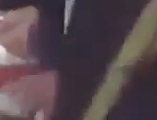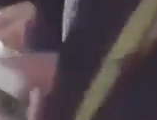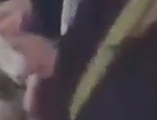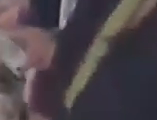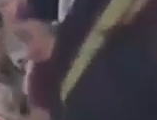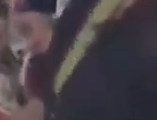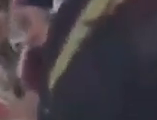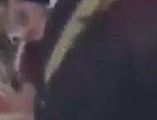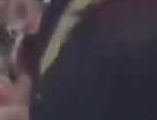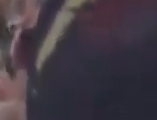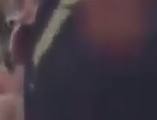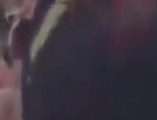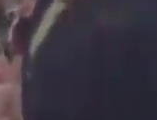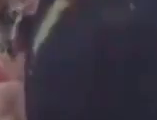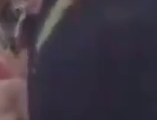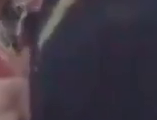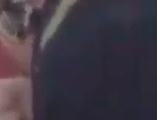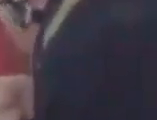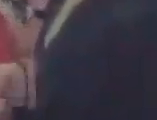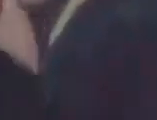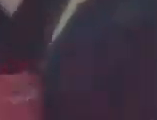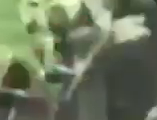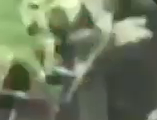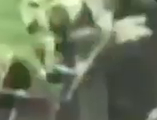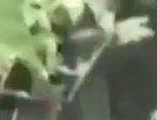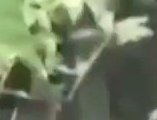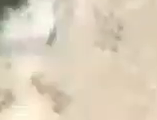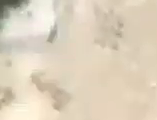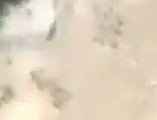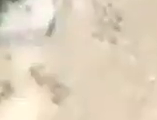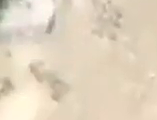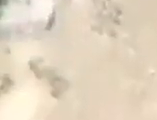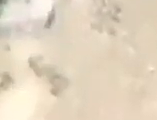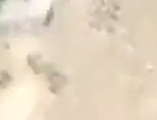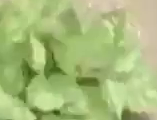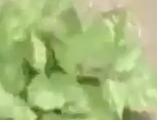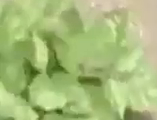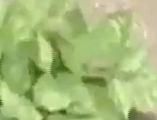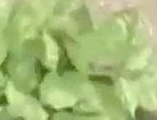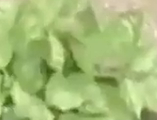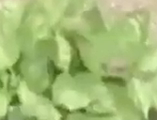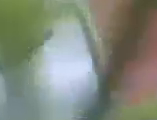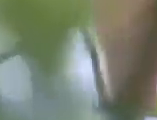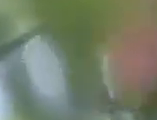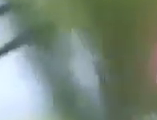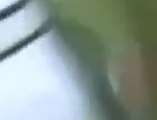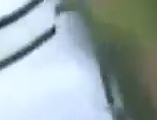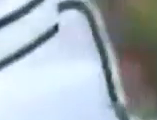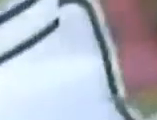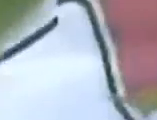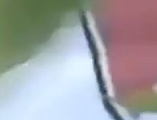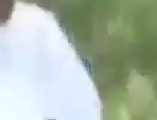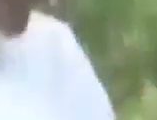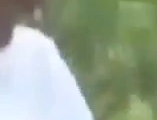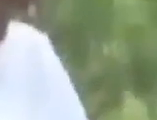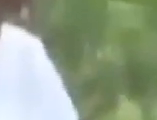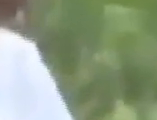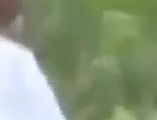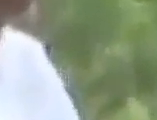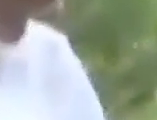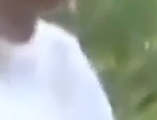Al arribar a los 18 años de su creación, Misión Sucre, con más de 600 mil triunfadores y